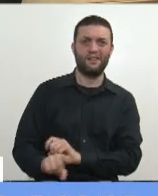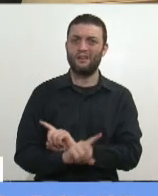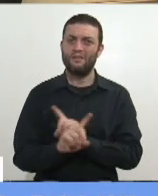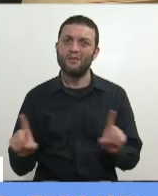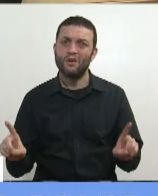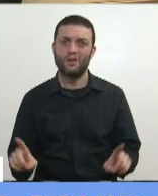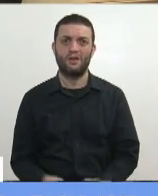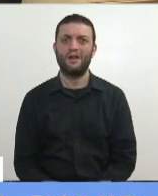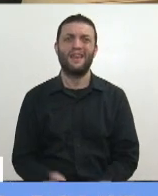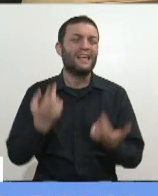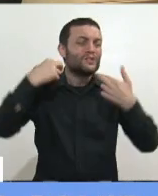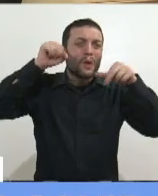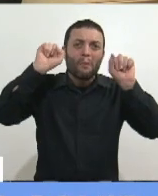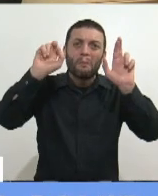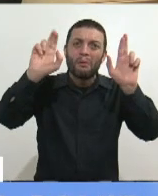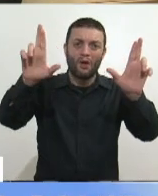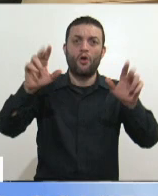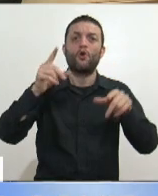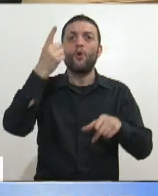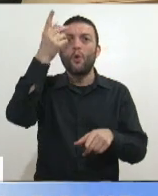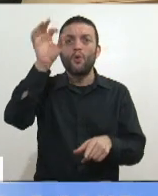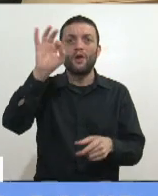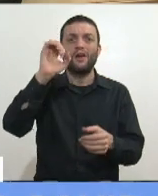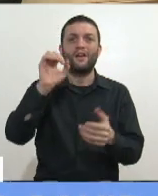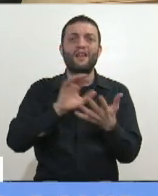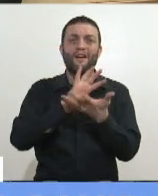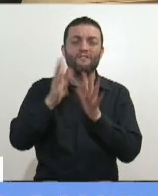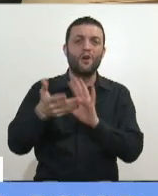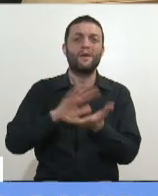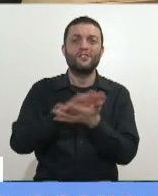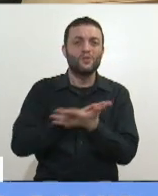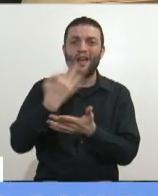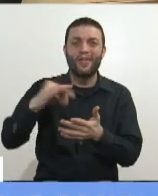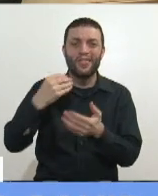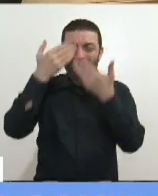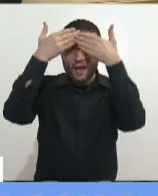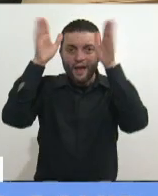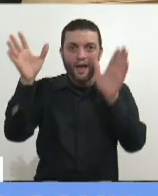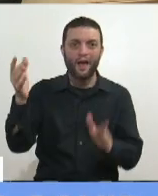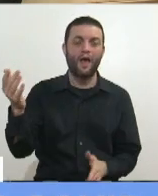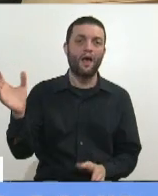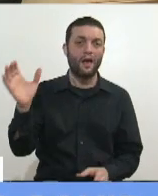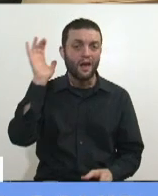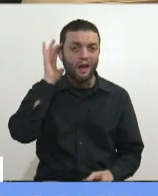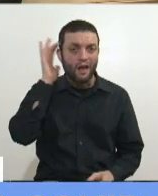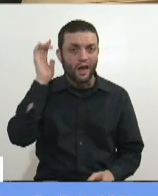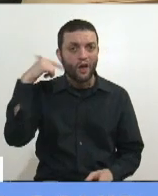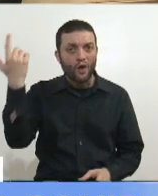mayor salación que tiene el gobierno hoy. Eso no cambia.